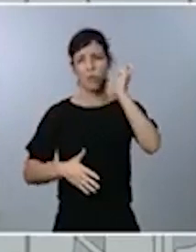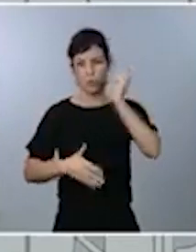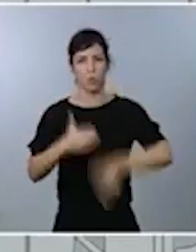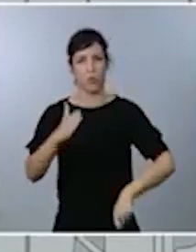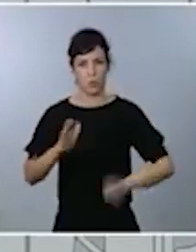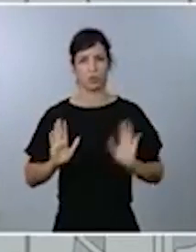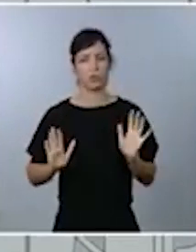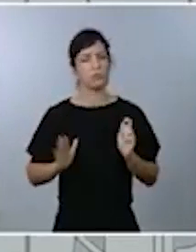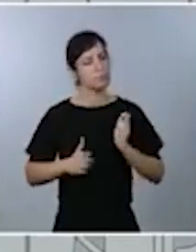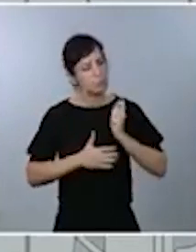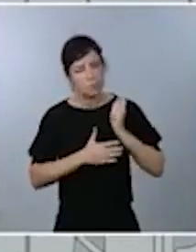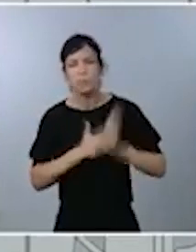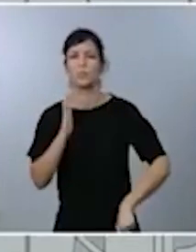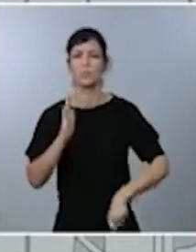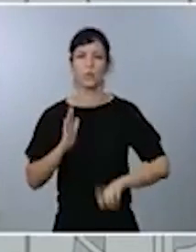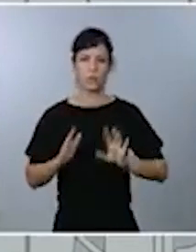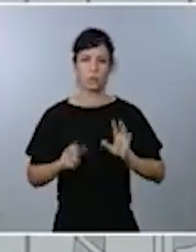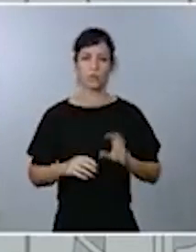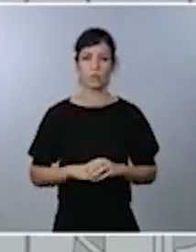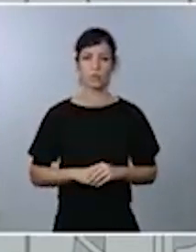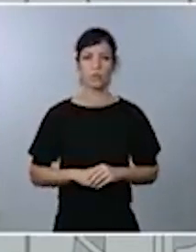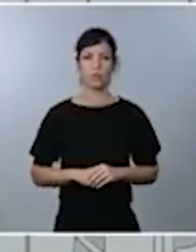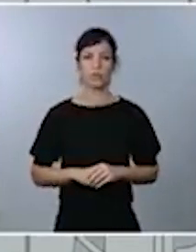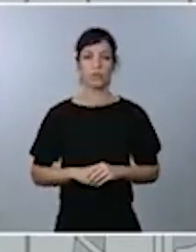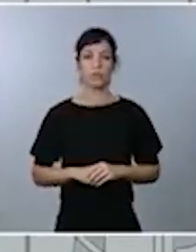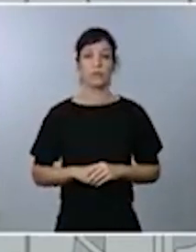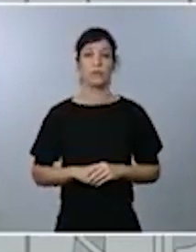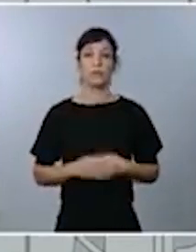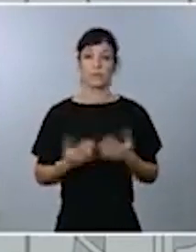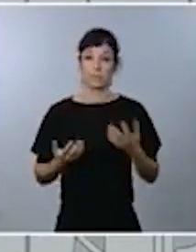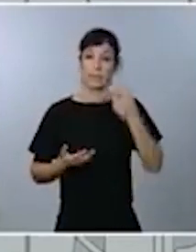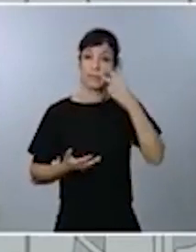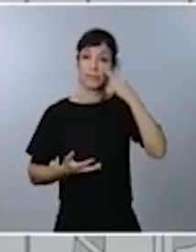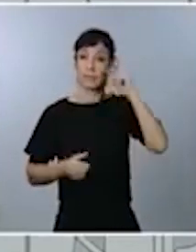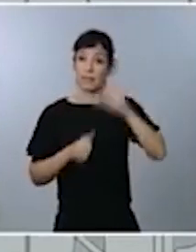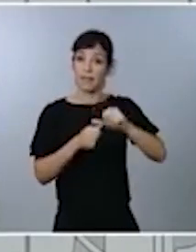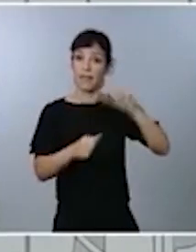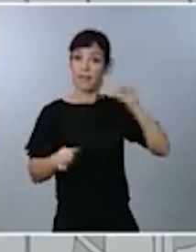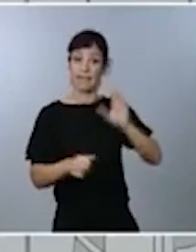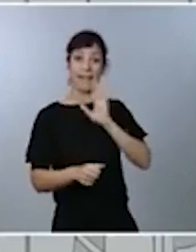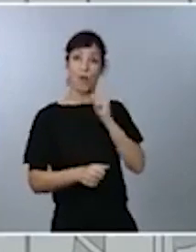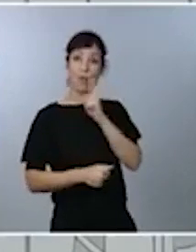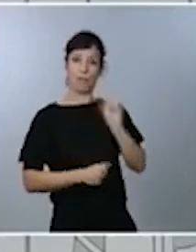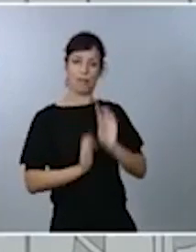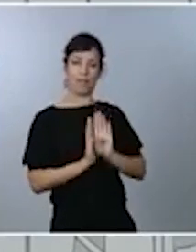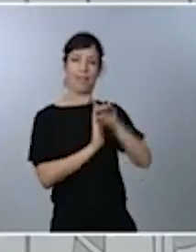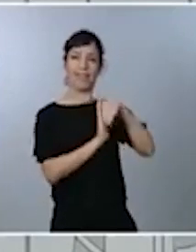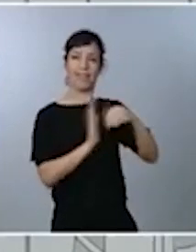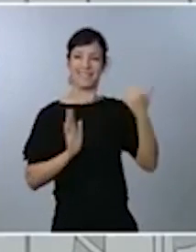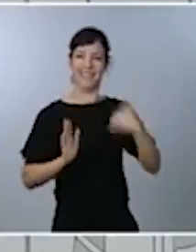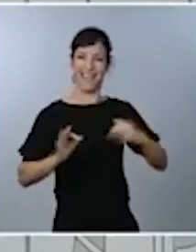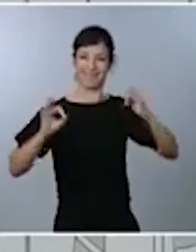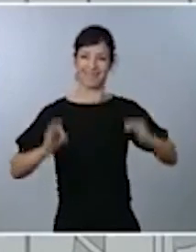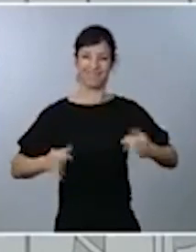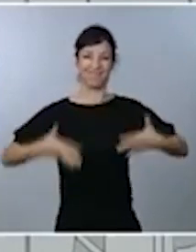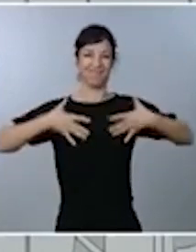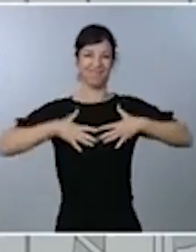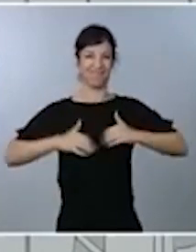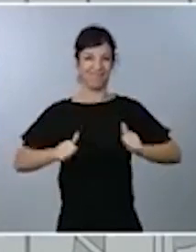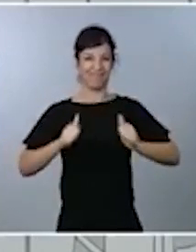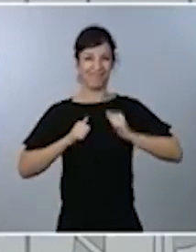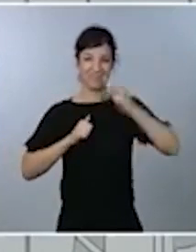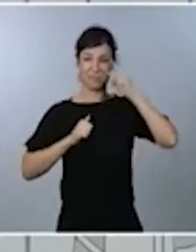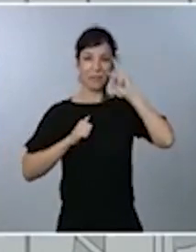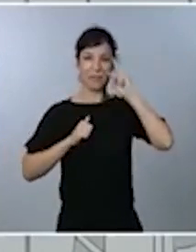duros. Es cierto que contamos con la experiencia de haber doblegado la curva una vez y podemos lograrlo otra vez con menores